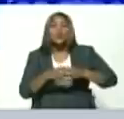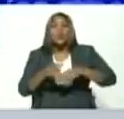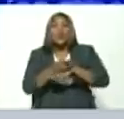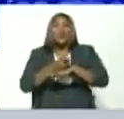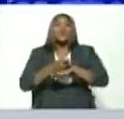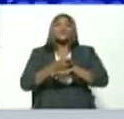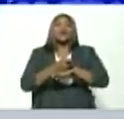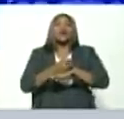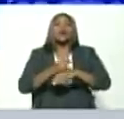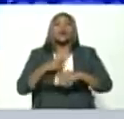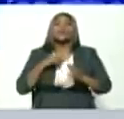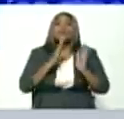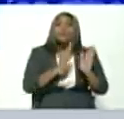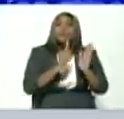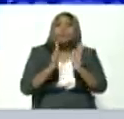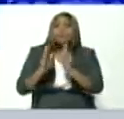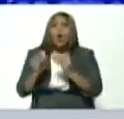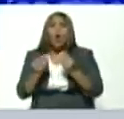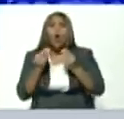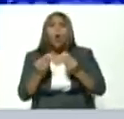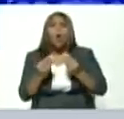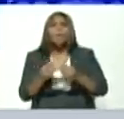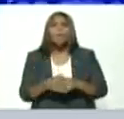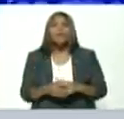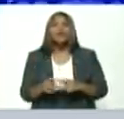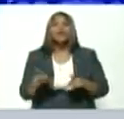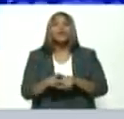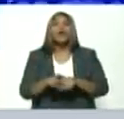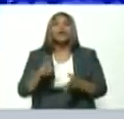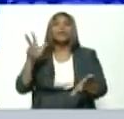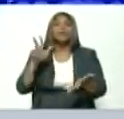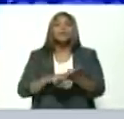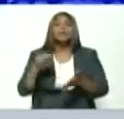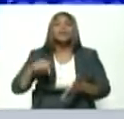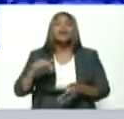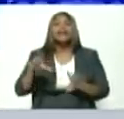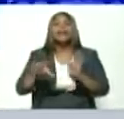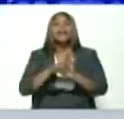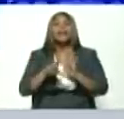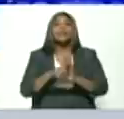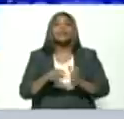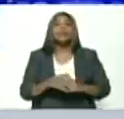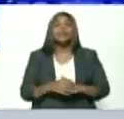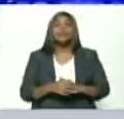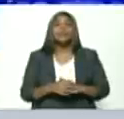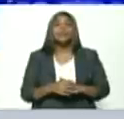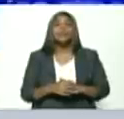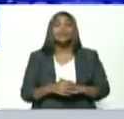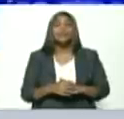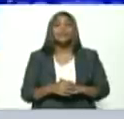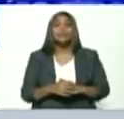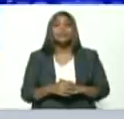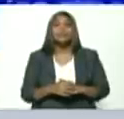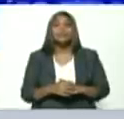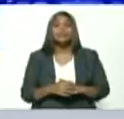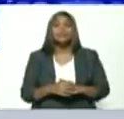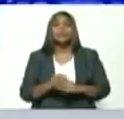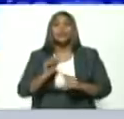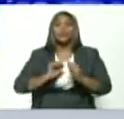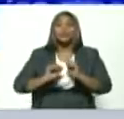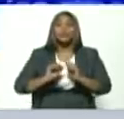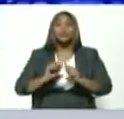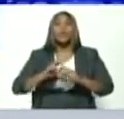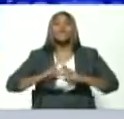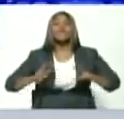la acción de gobierno como tal como lo establece la ley, el decreto con rango, valor y fuerza de ley de los